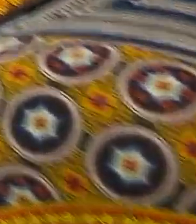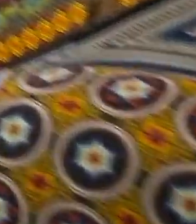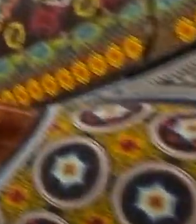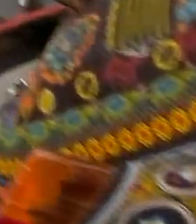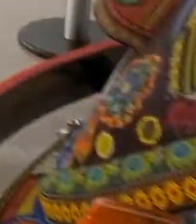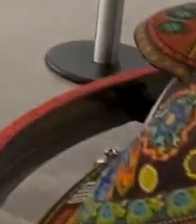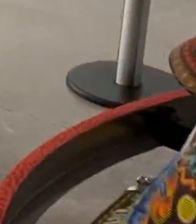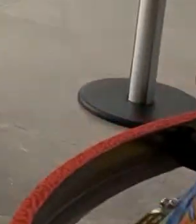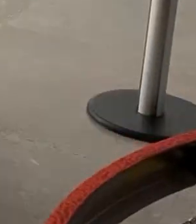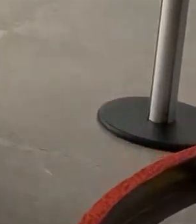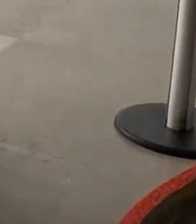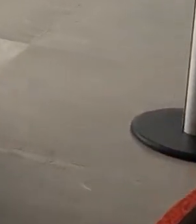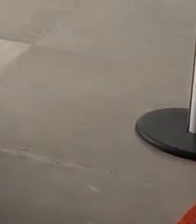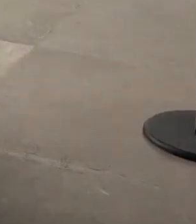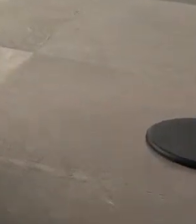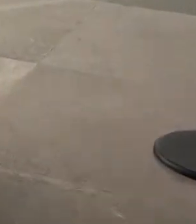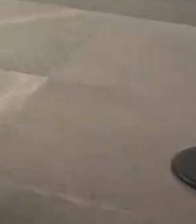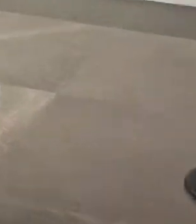¡Vamos!